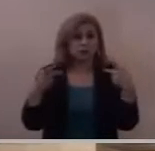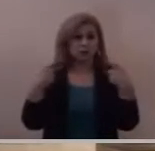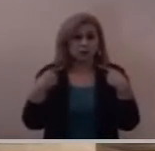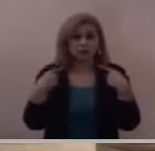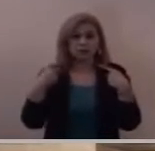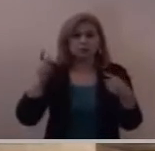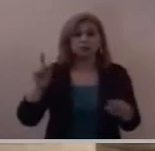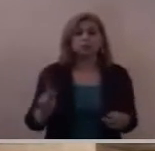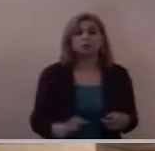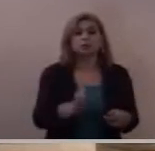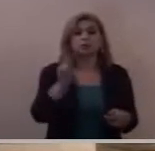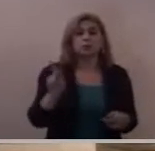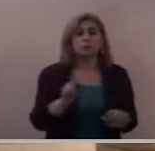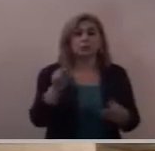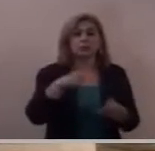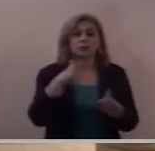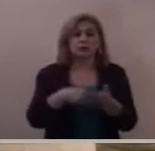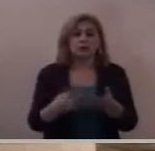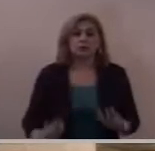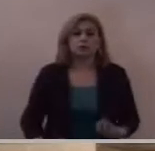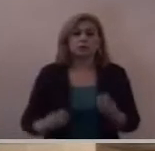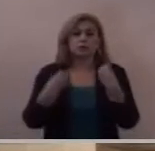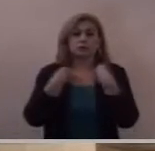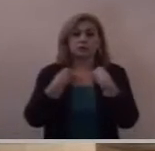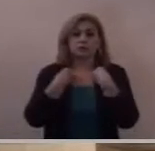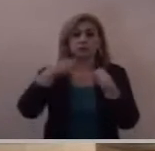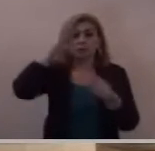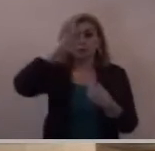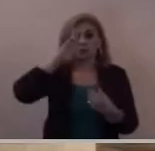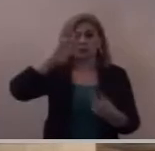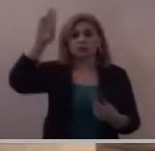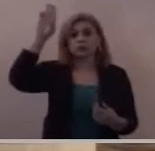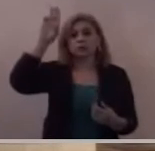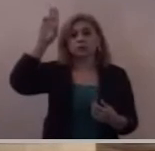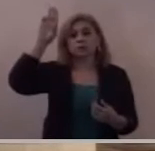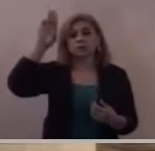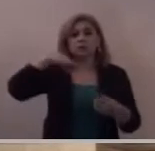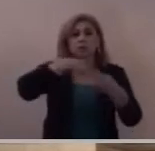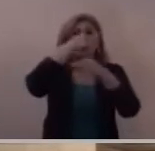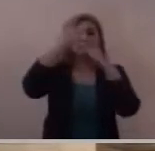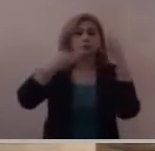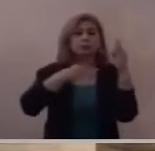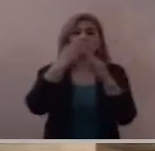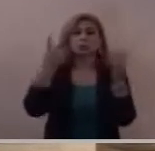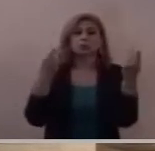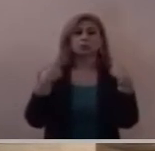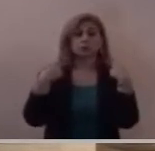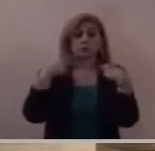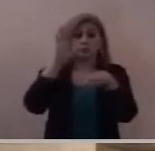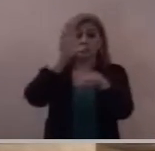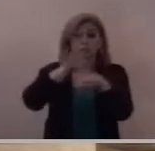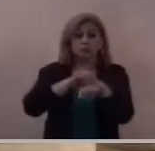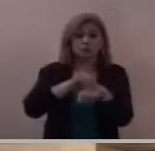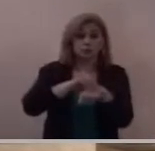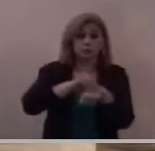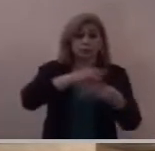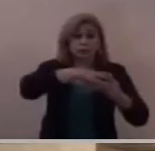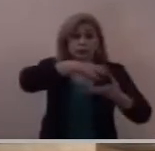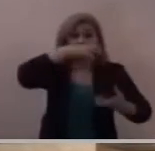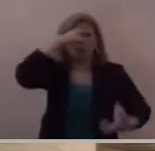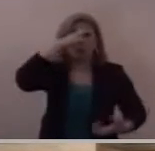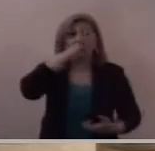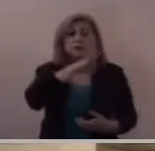pueblo donde vivimos que el Señor a todos nos permita crecer en la fe